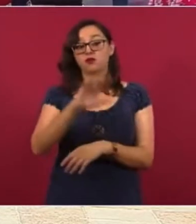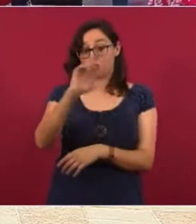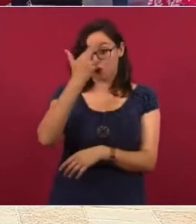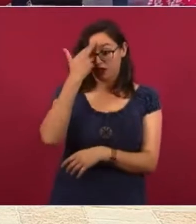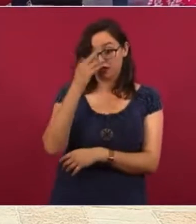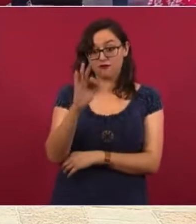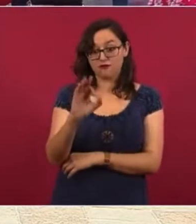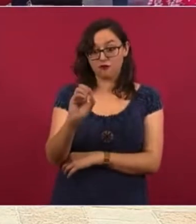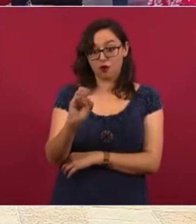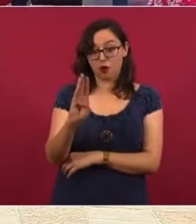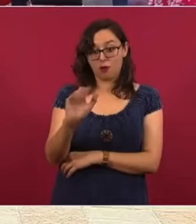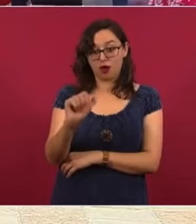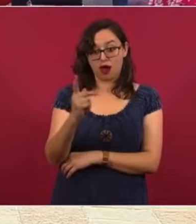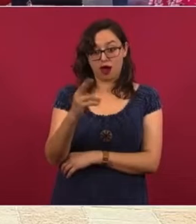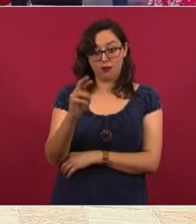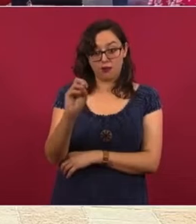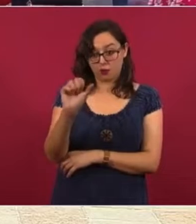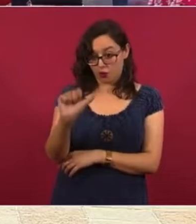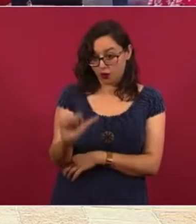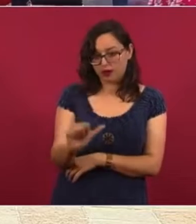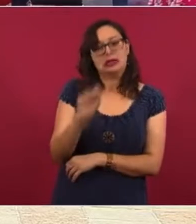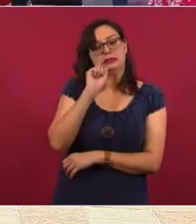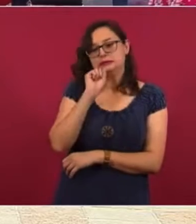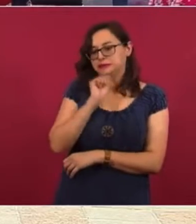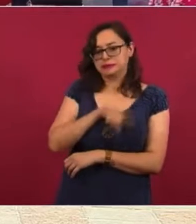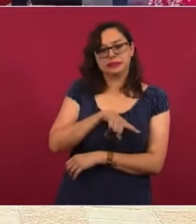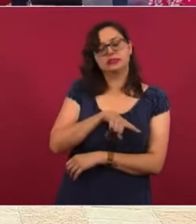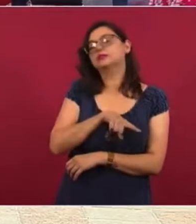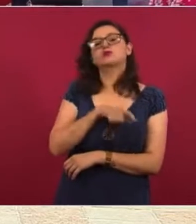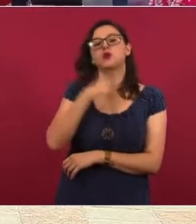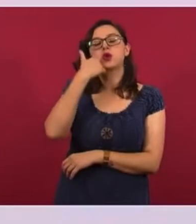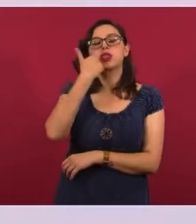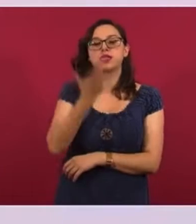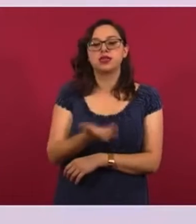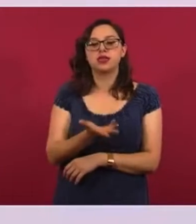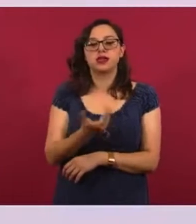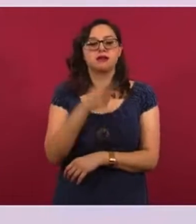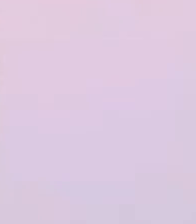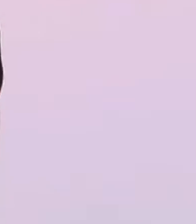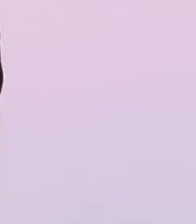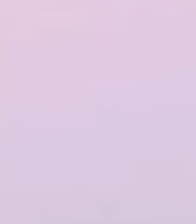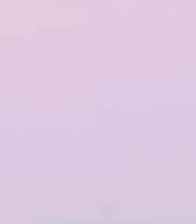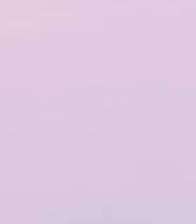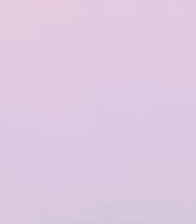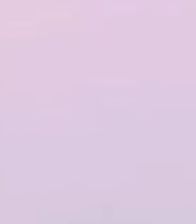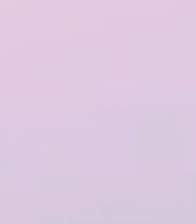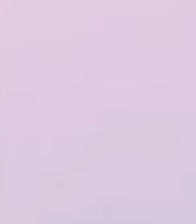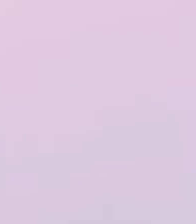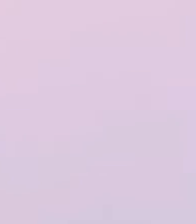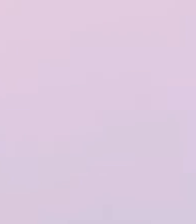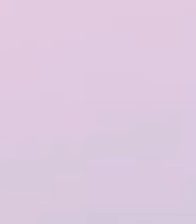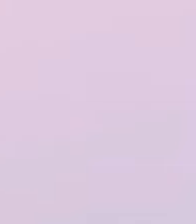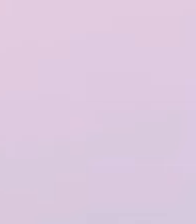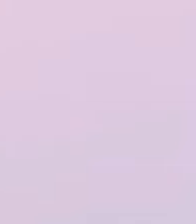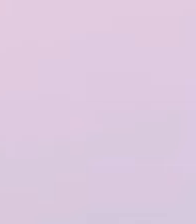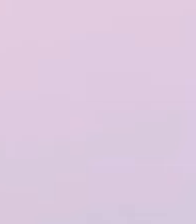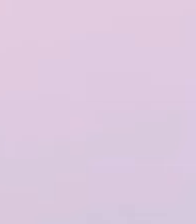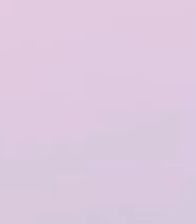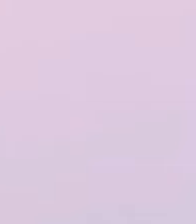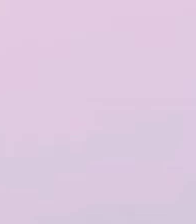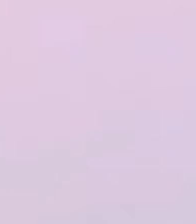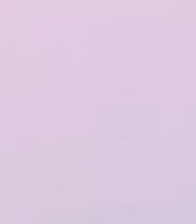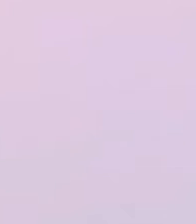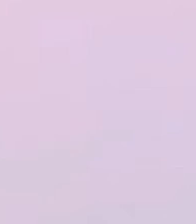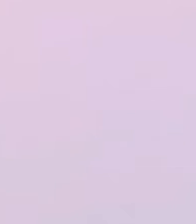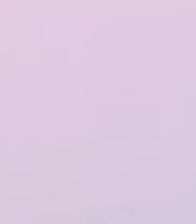que convirtieron las deudas privadas de unos cuantos en deuda